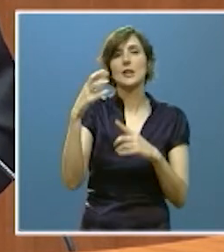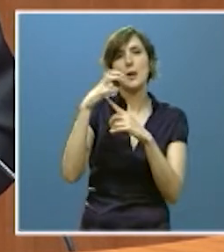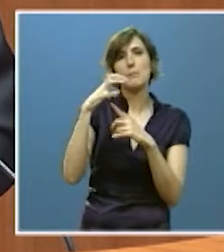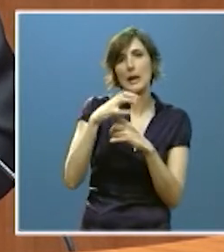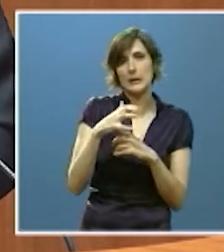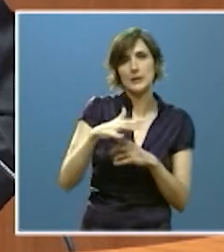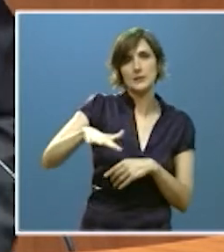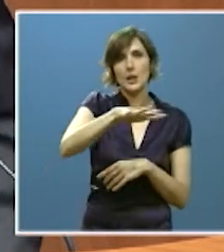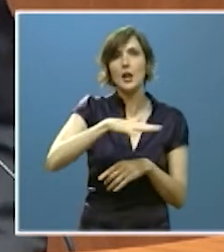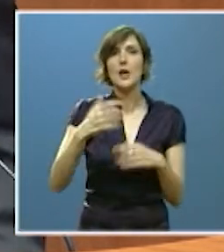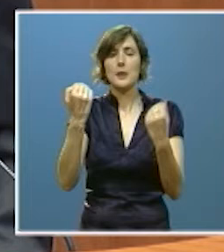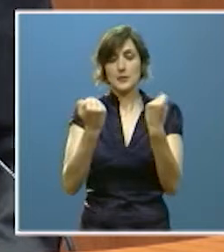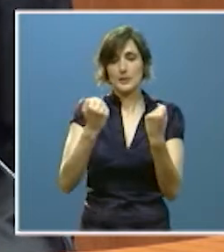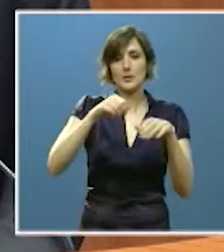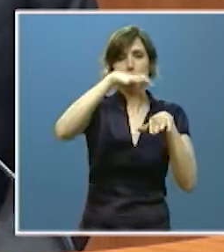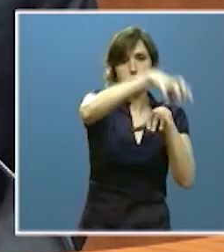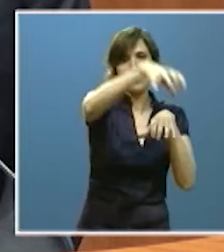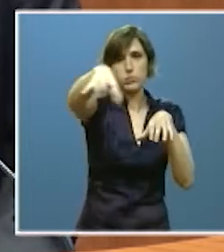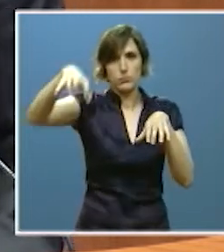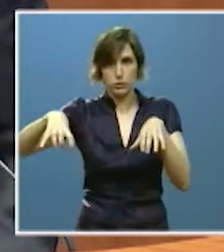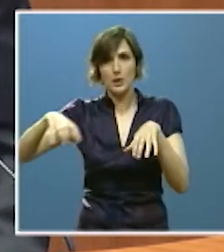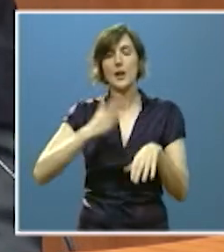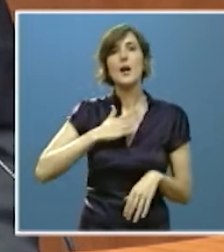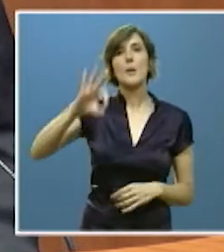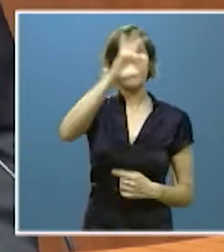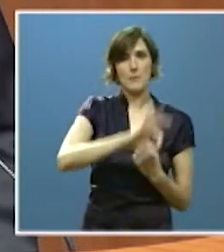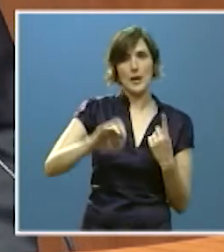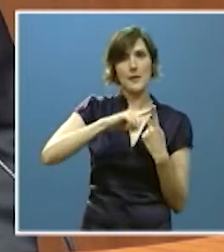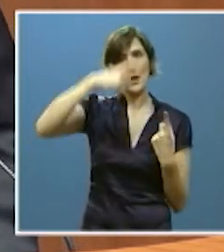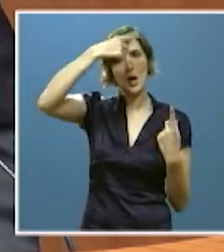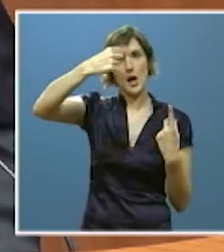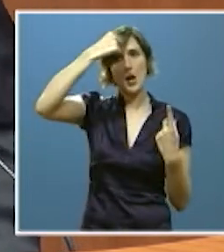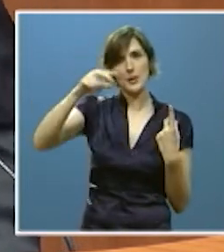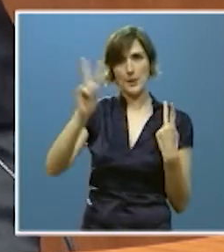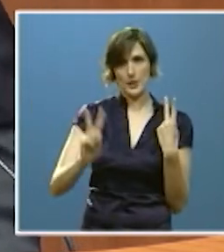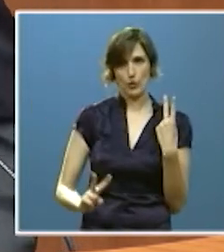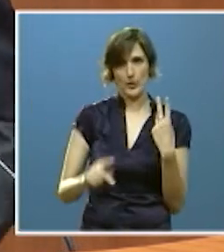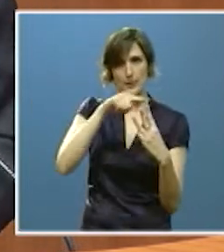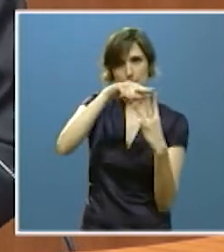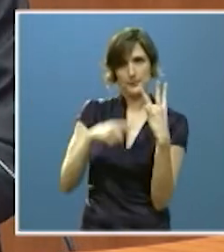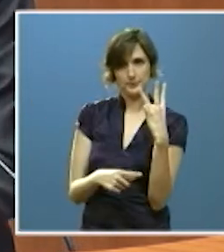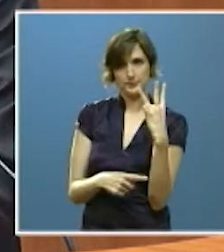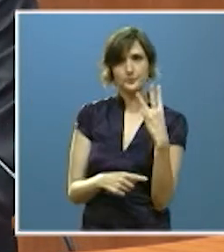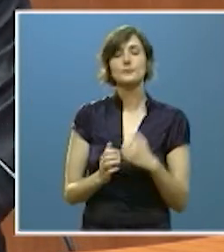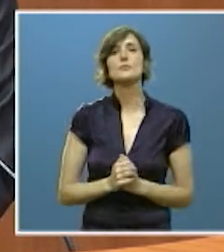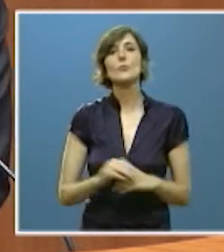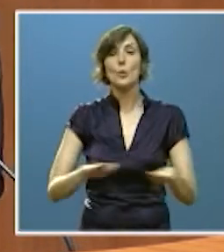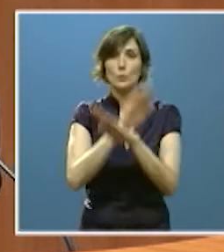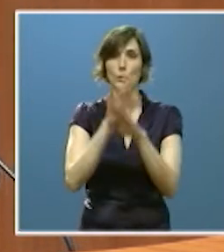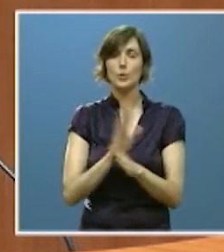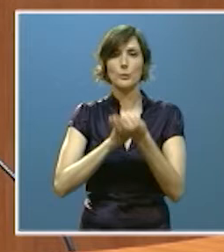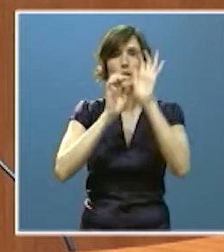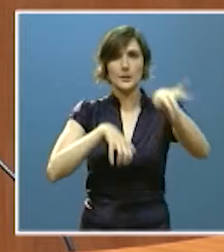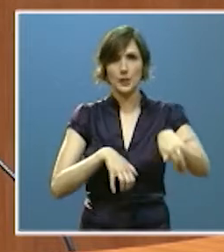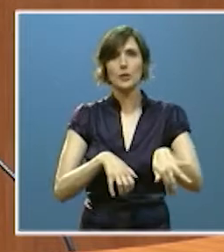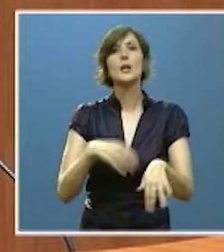proveedores de automoción en la comunidad, en Palencia, en Ávila y en Valladolid. Por último, Castilla y León es